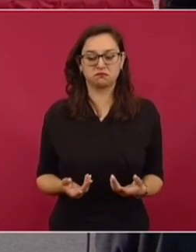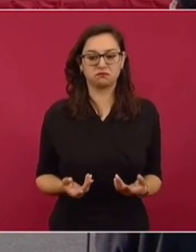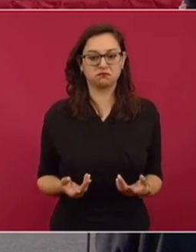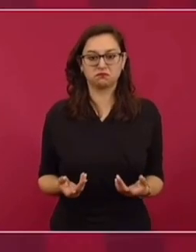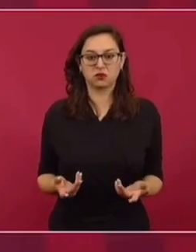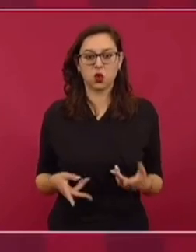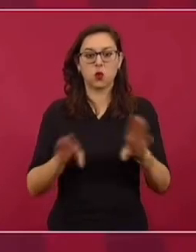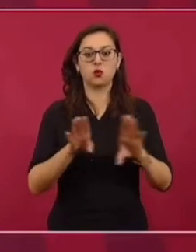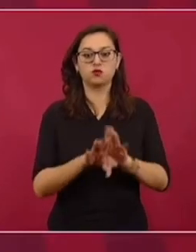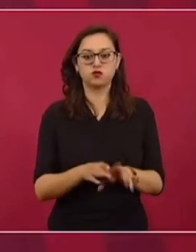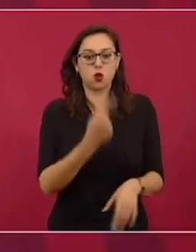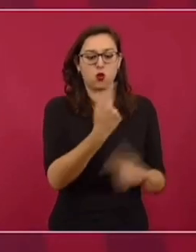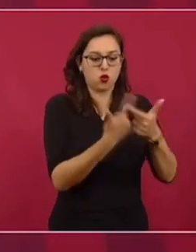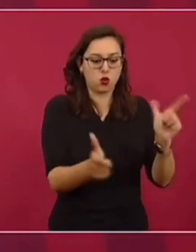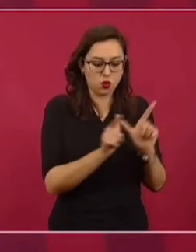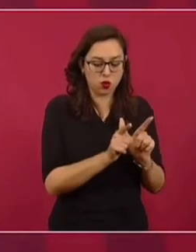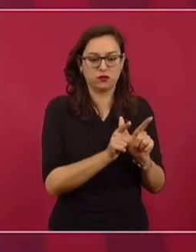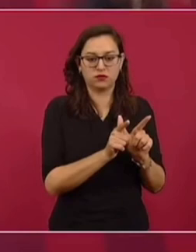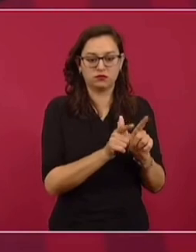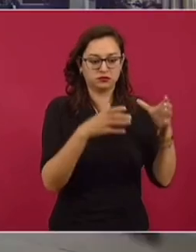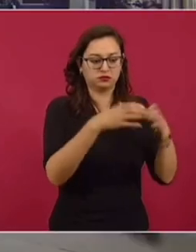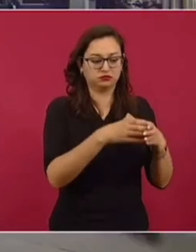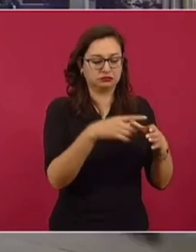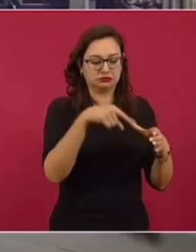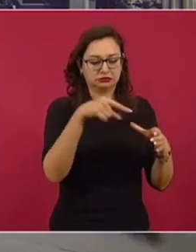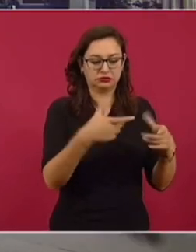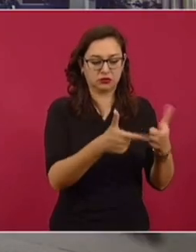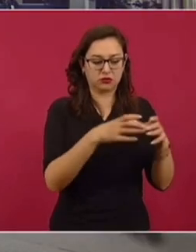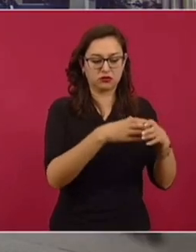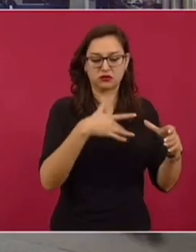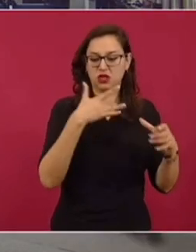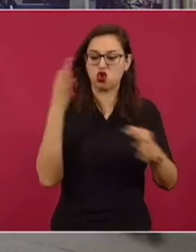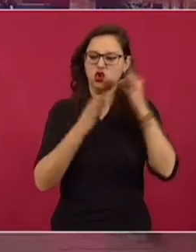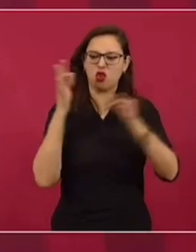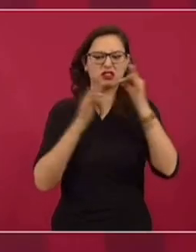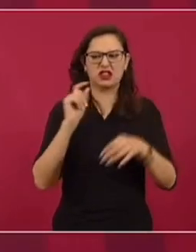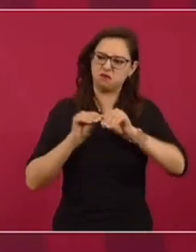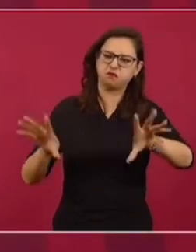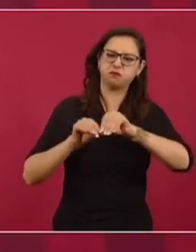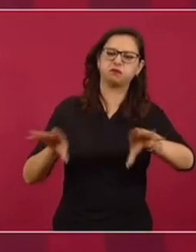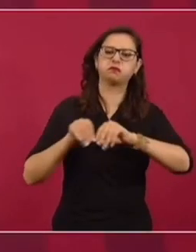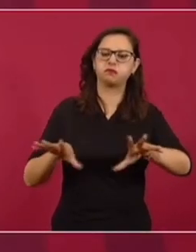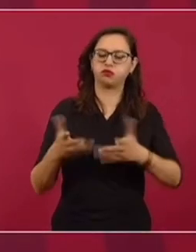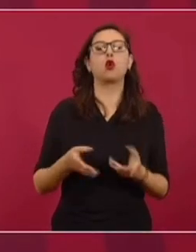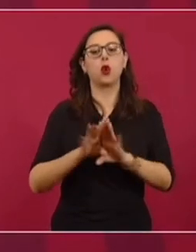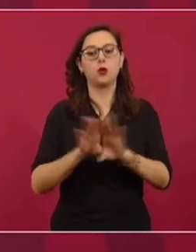conservadora decida un trendy topic sobre algo.